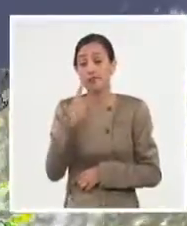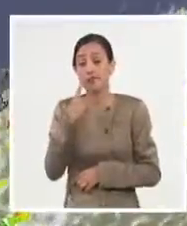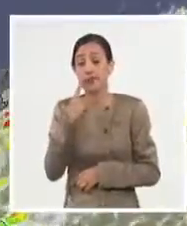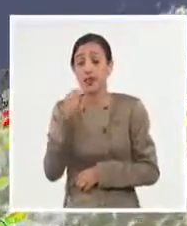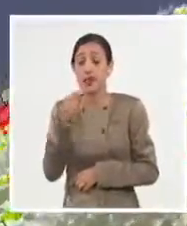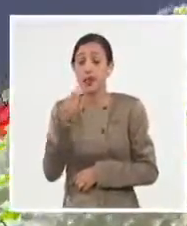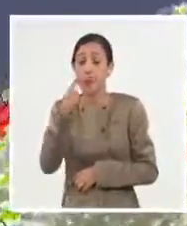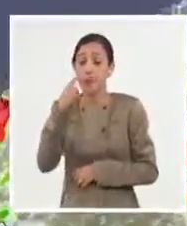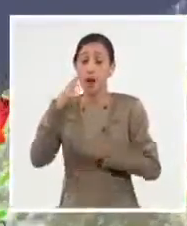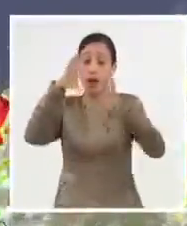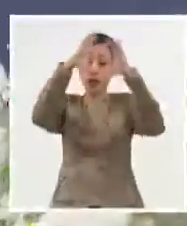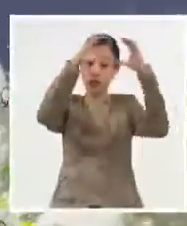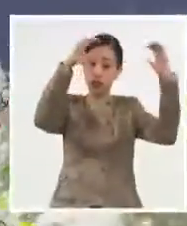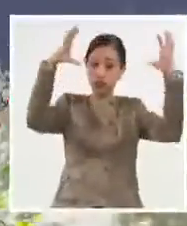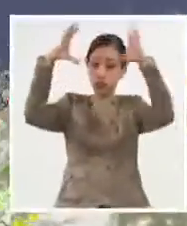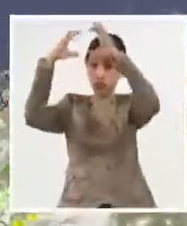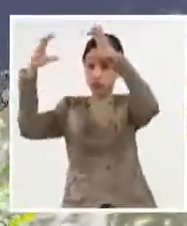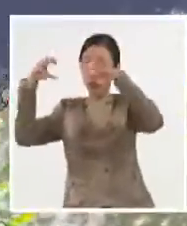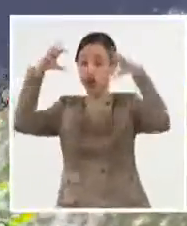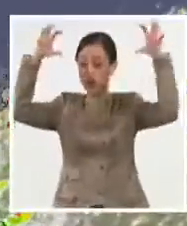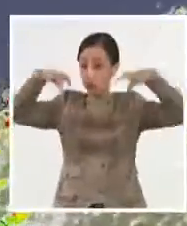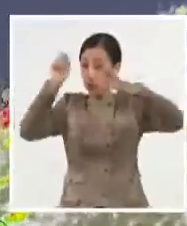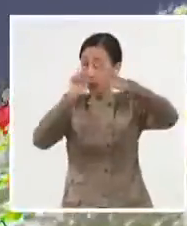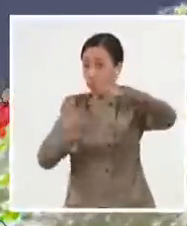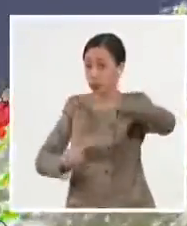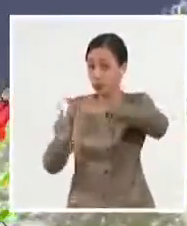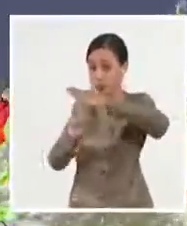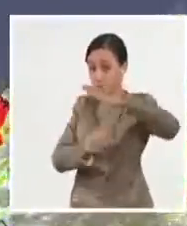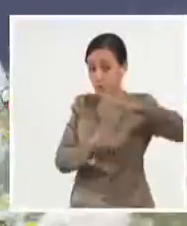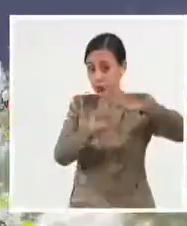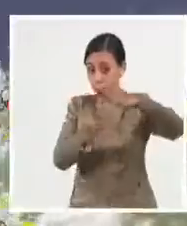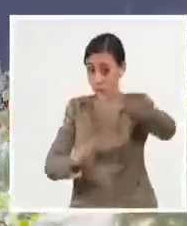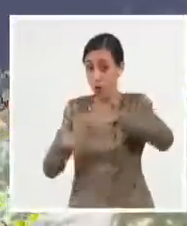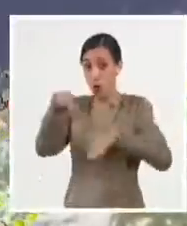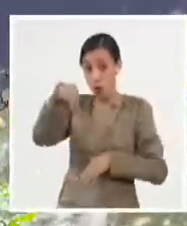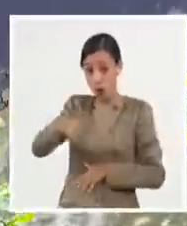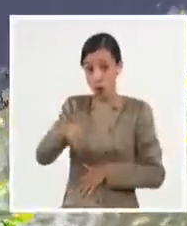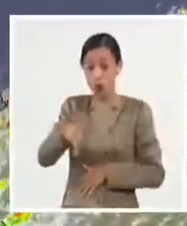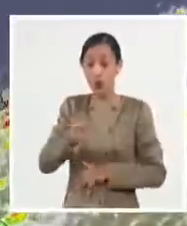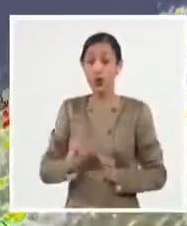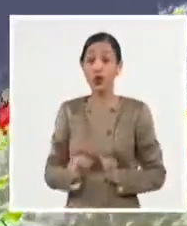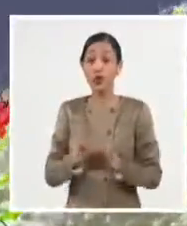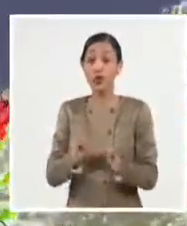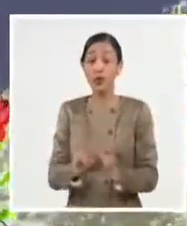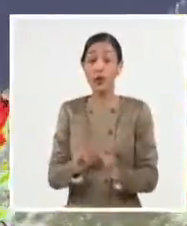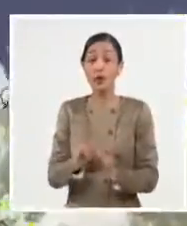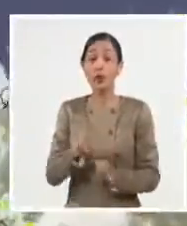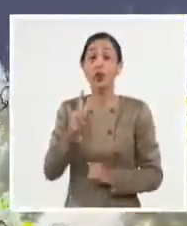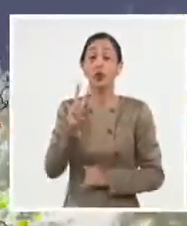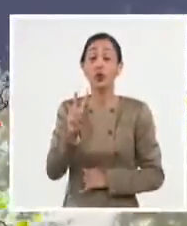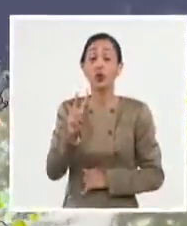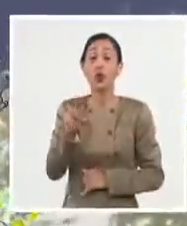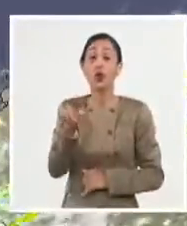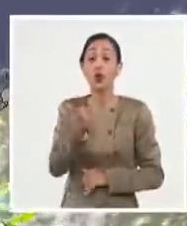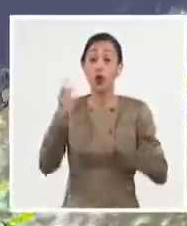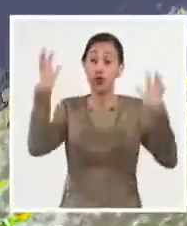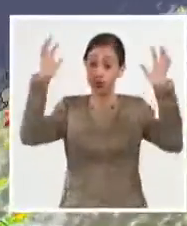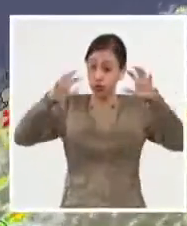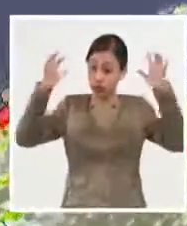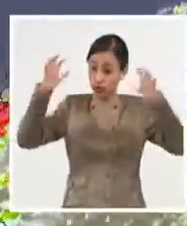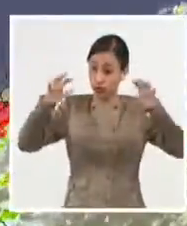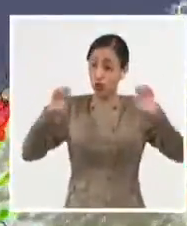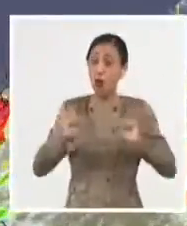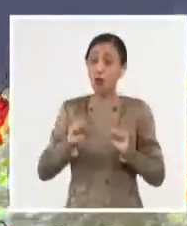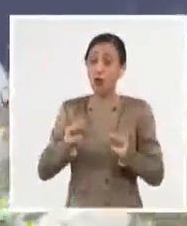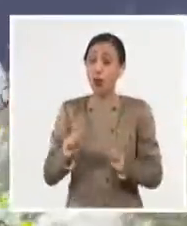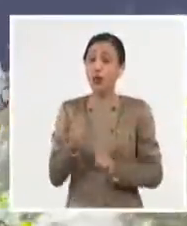la actividad de nublados con chubascos, lluvias y tormentas eléctricas. Y hoy tuvimos el reporte de dos tormentas locales severas, una